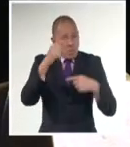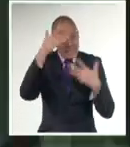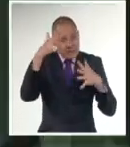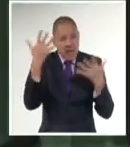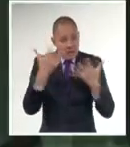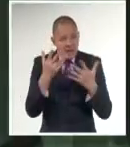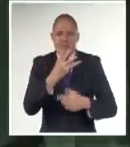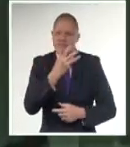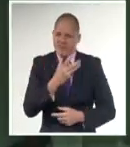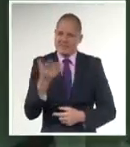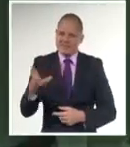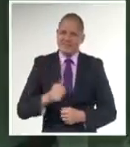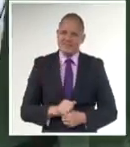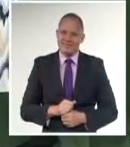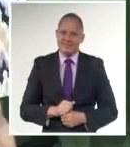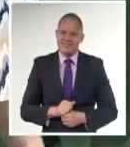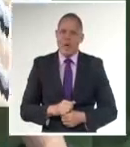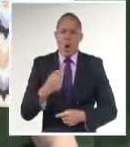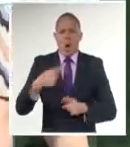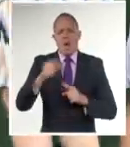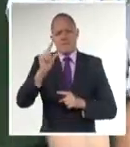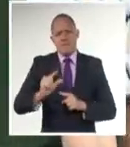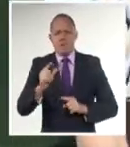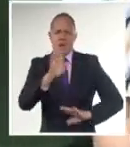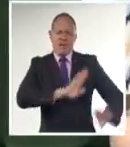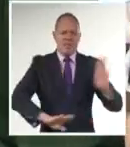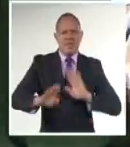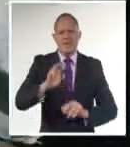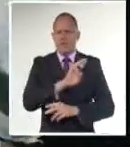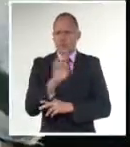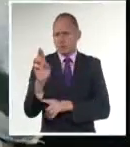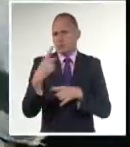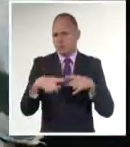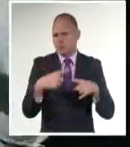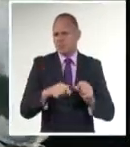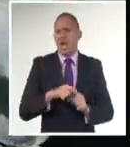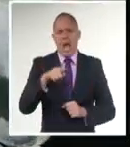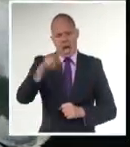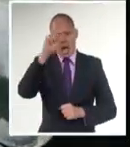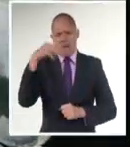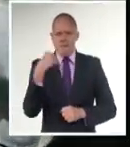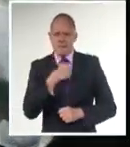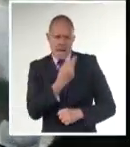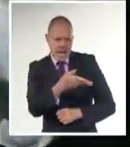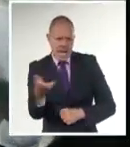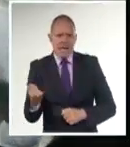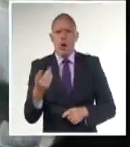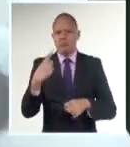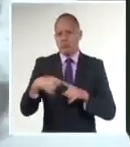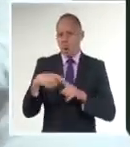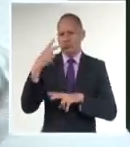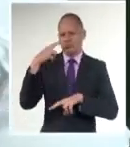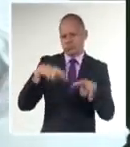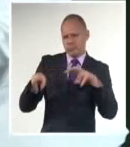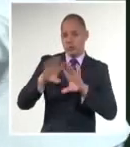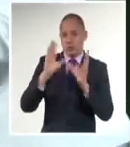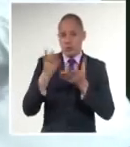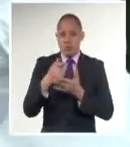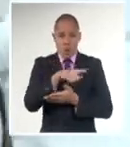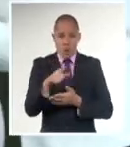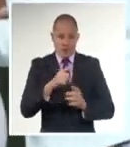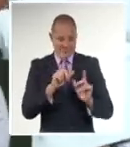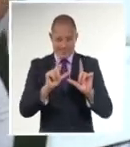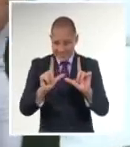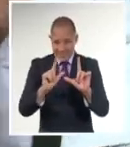revolución. Médicos, enfermeras y tecnólogos de la salud del Instituto de Endocrinología recibieron la